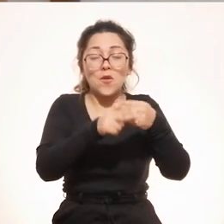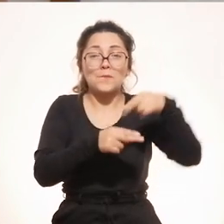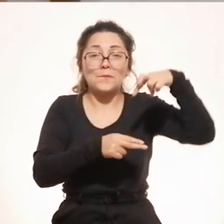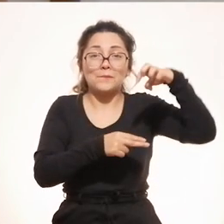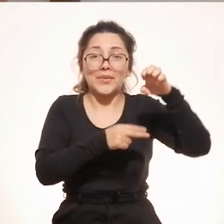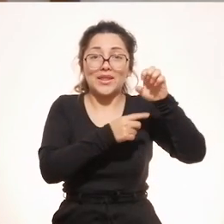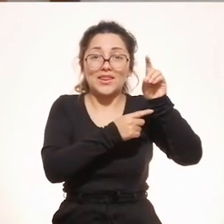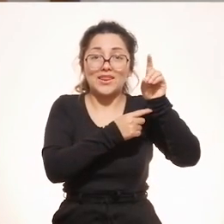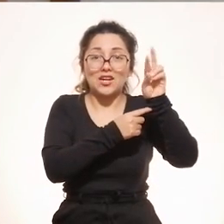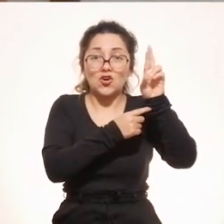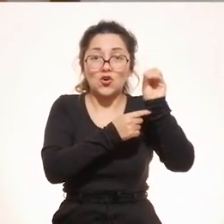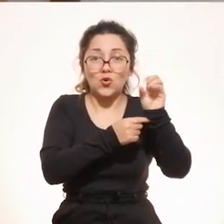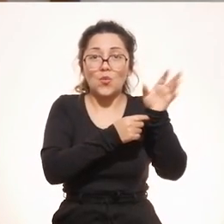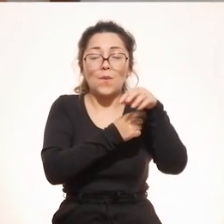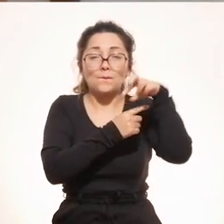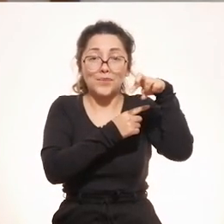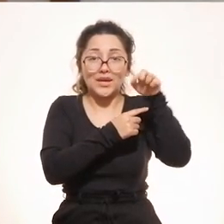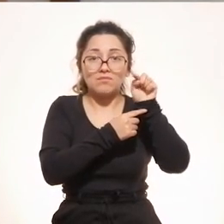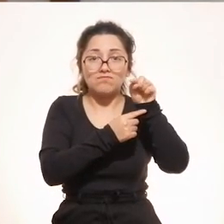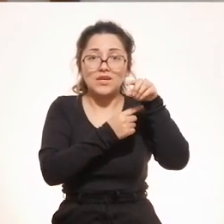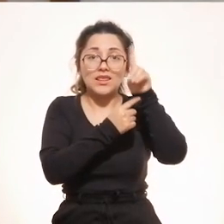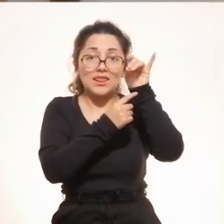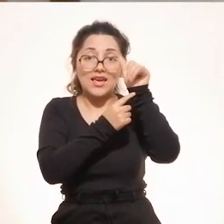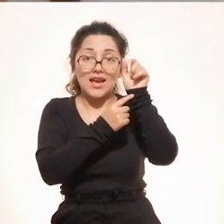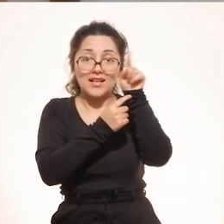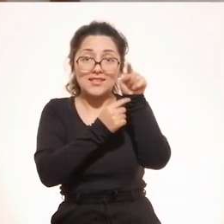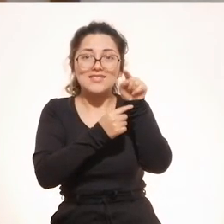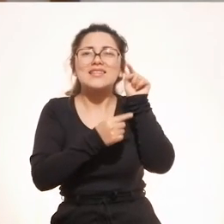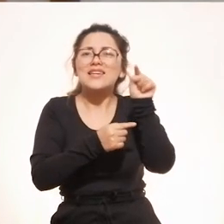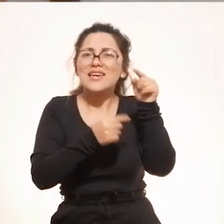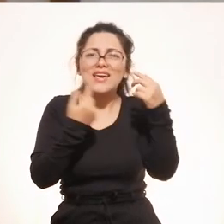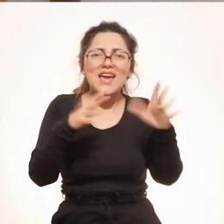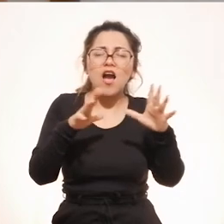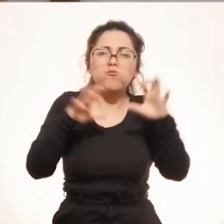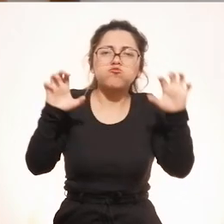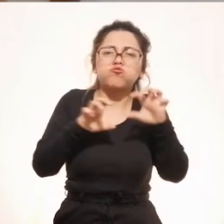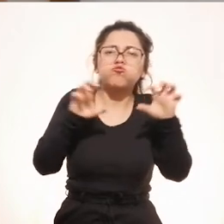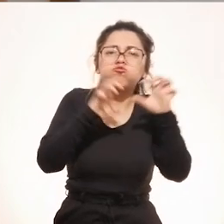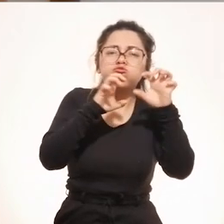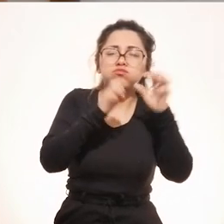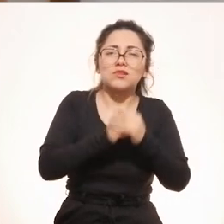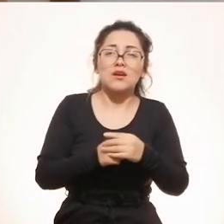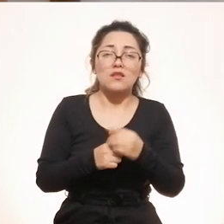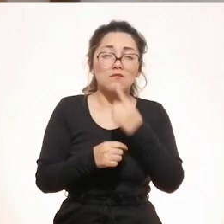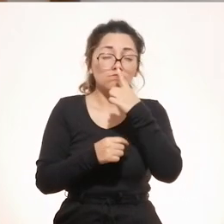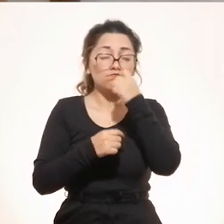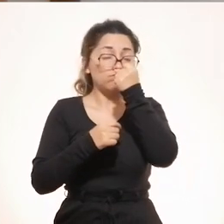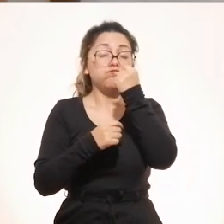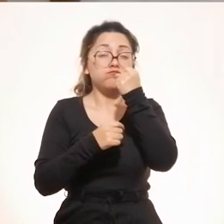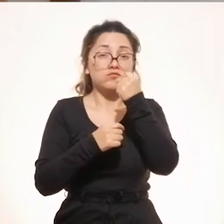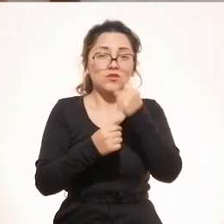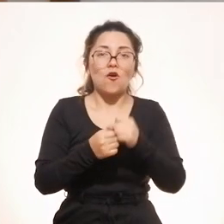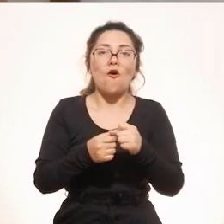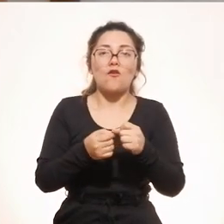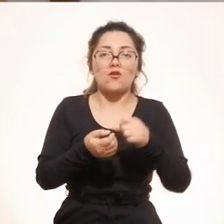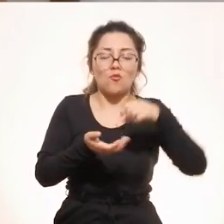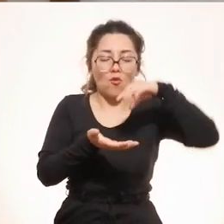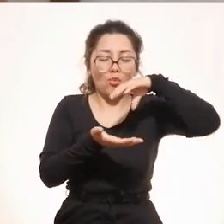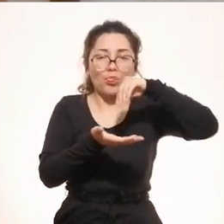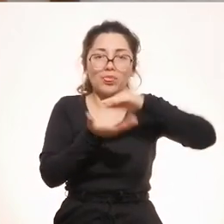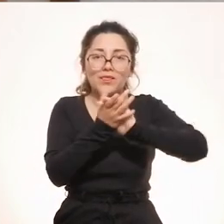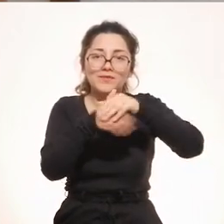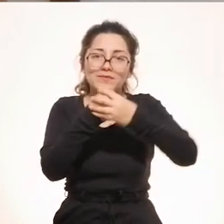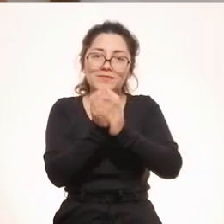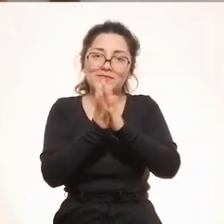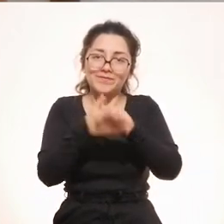Pedías alcohol, en gel les daremos también el respectivo kit de alcohol y con